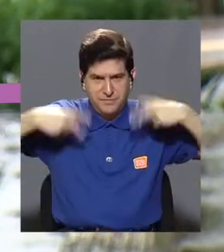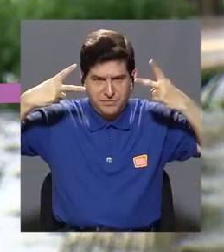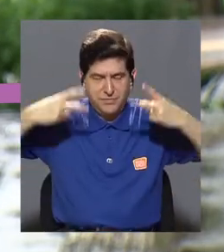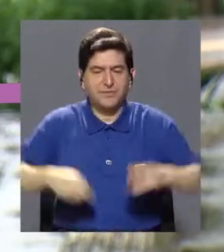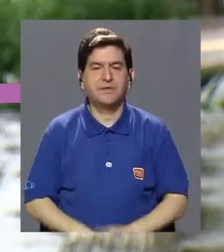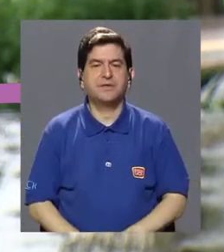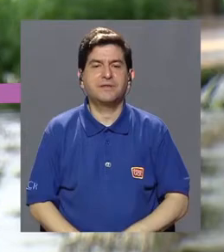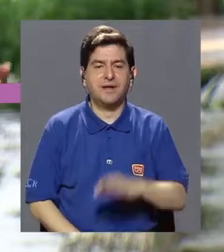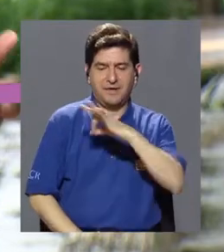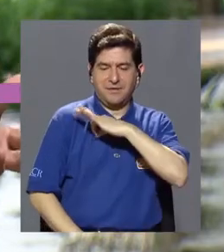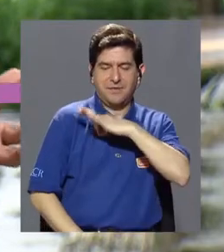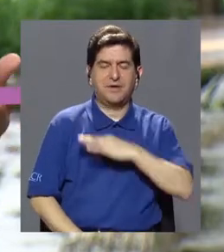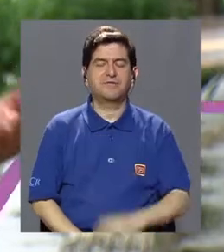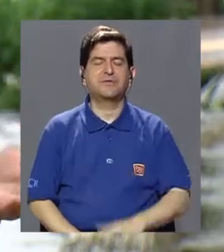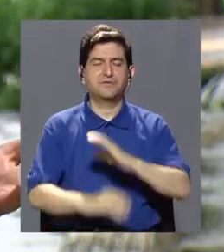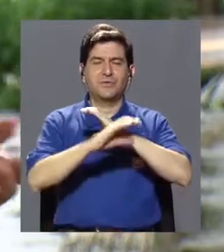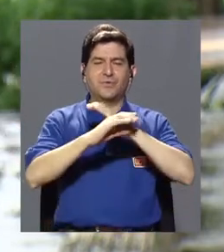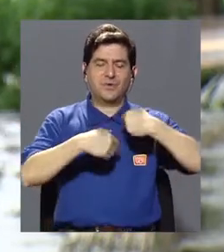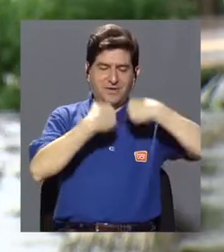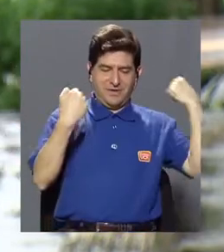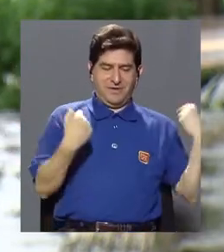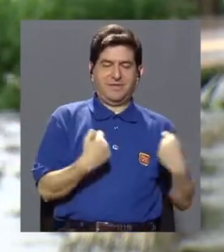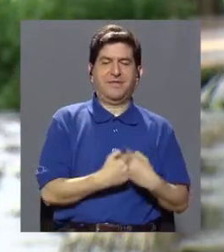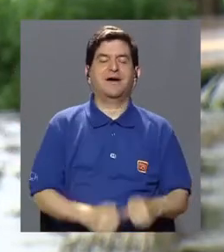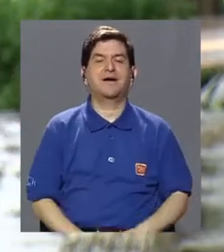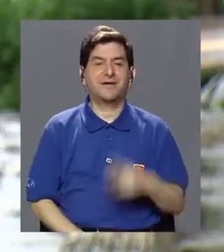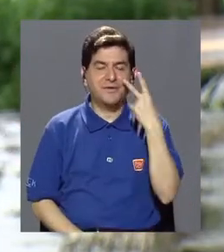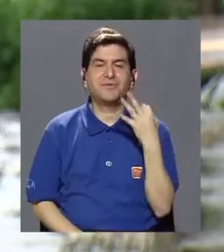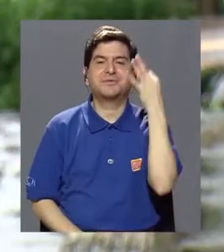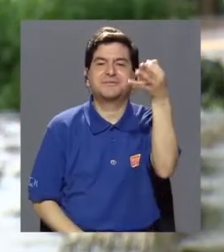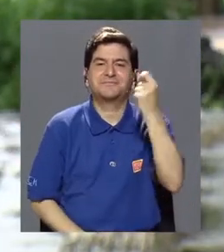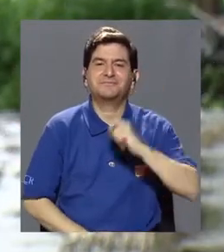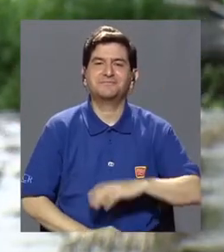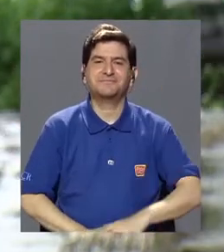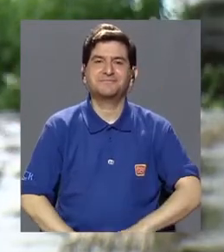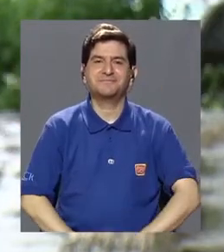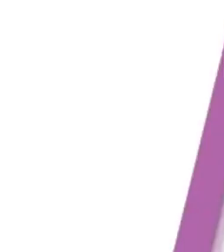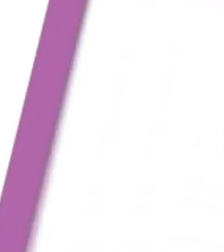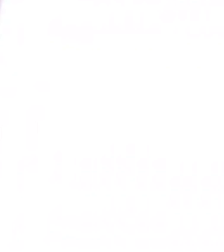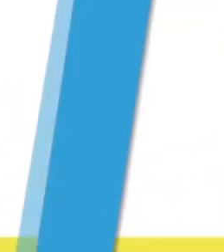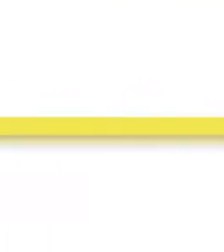en su vida y en pro del cuidado de su corazón. Nos vemos pronto.